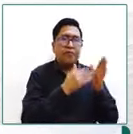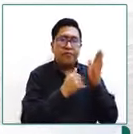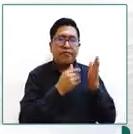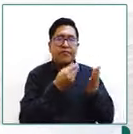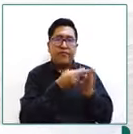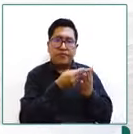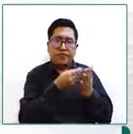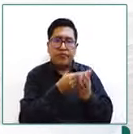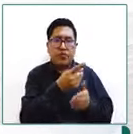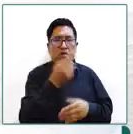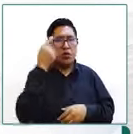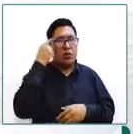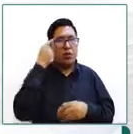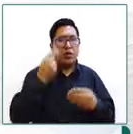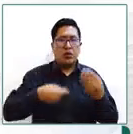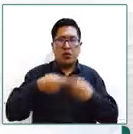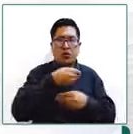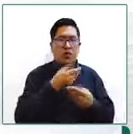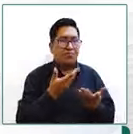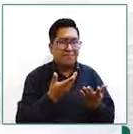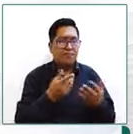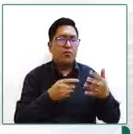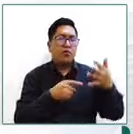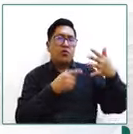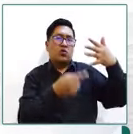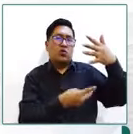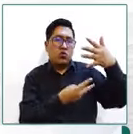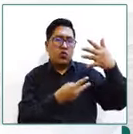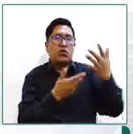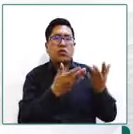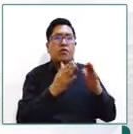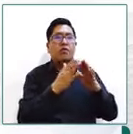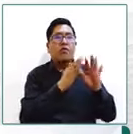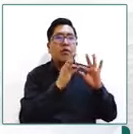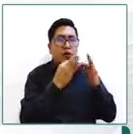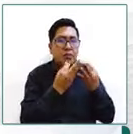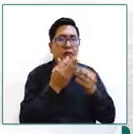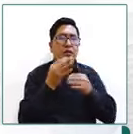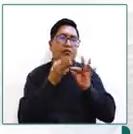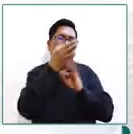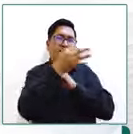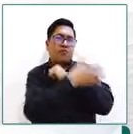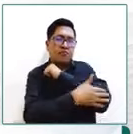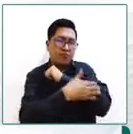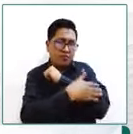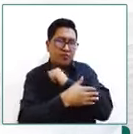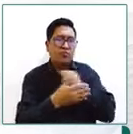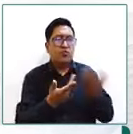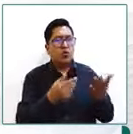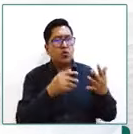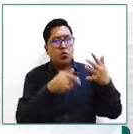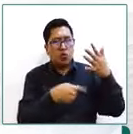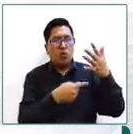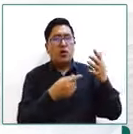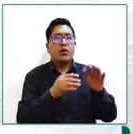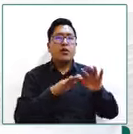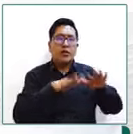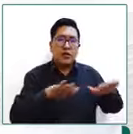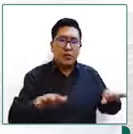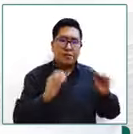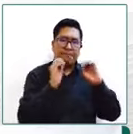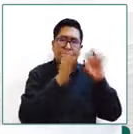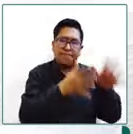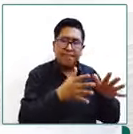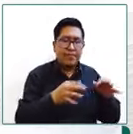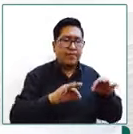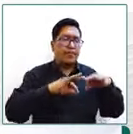un argumento familias que deciden en el área rural abandono de niñas y adolescentes familias